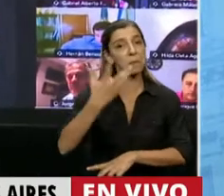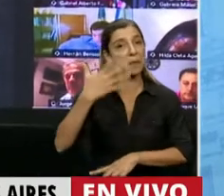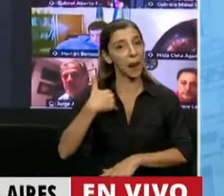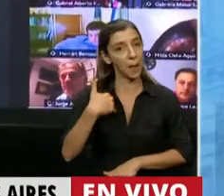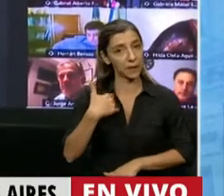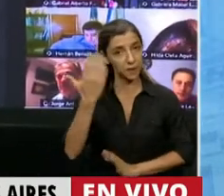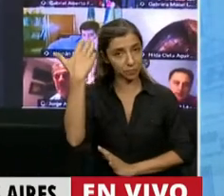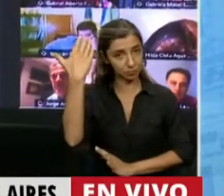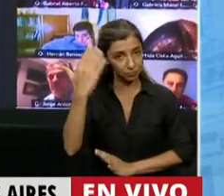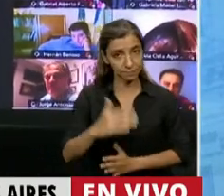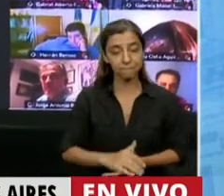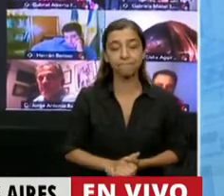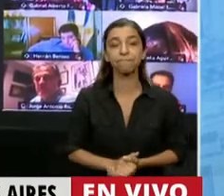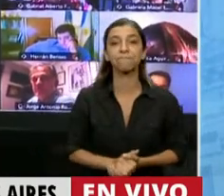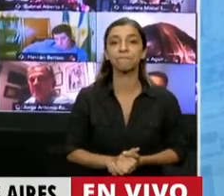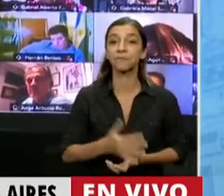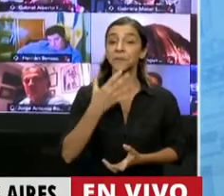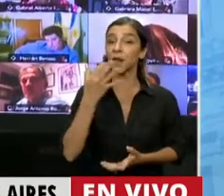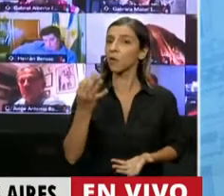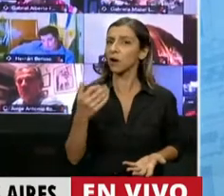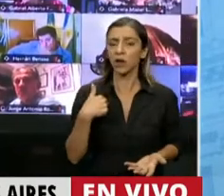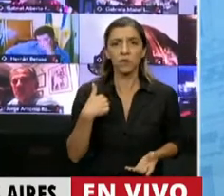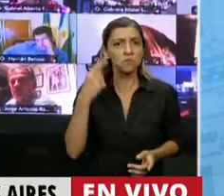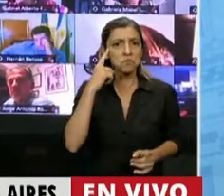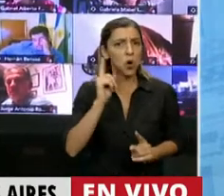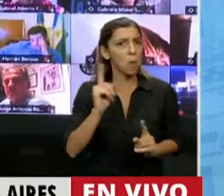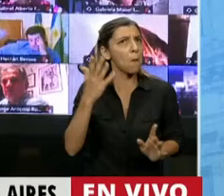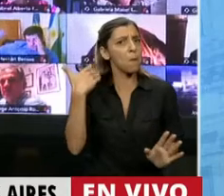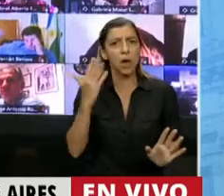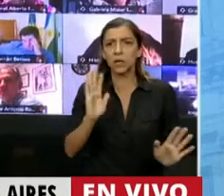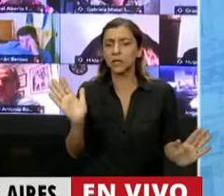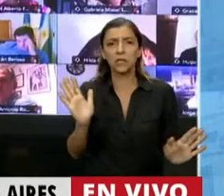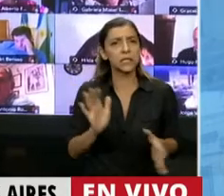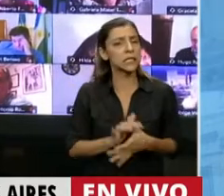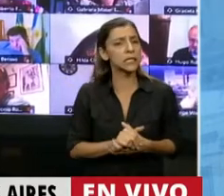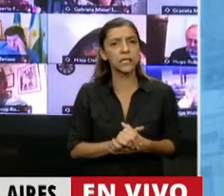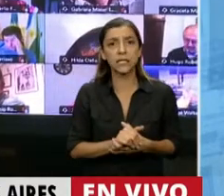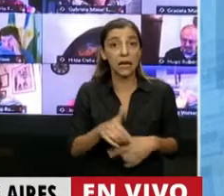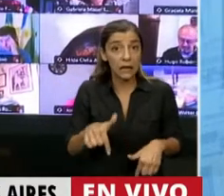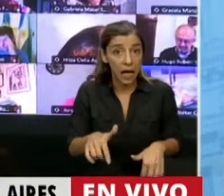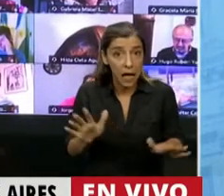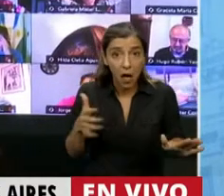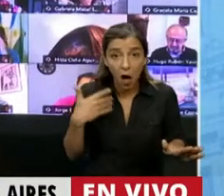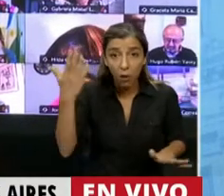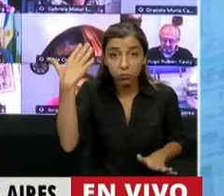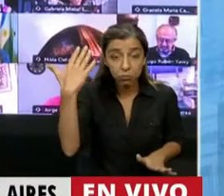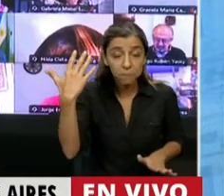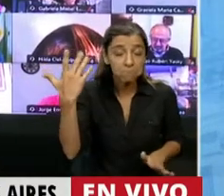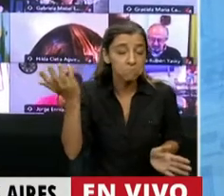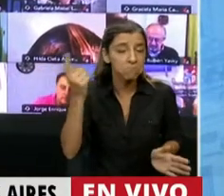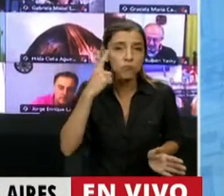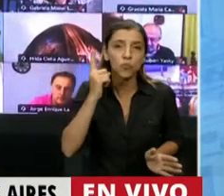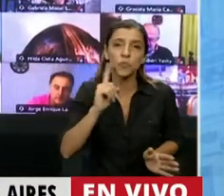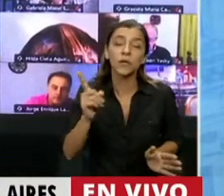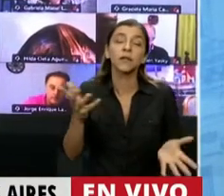y realmente no tenía intención de hacerlo en este punto. Pero dado